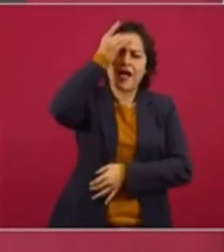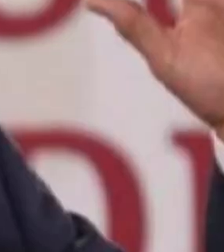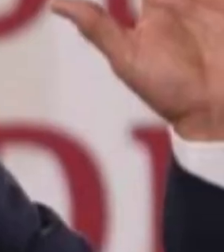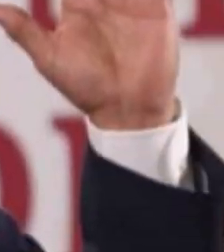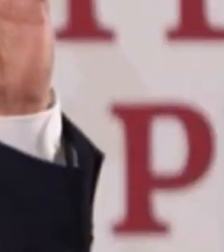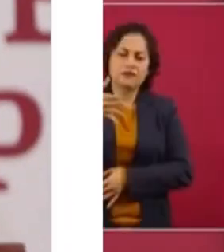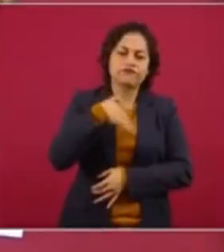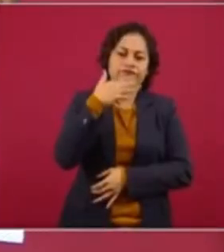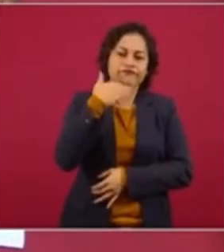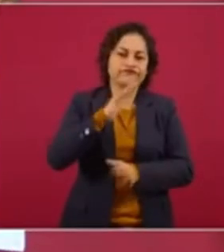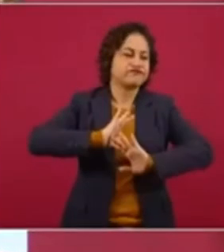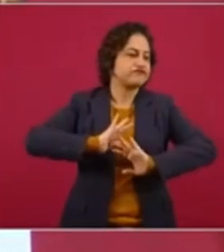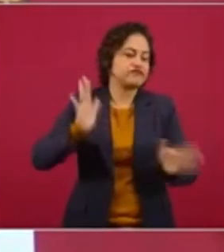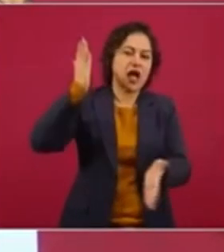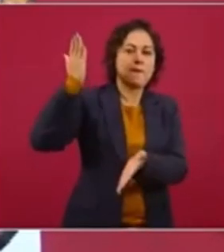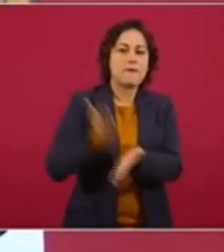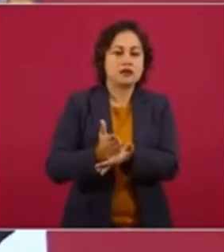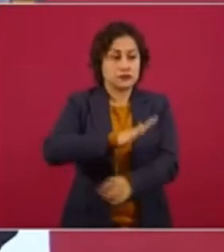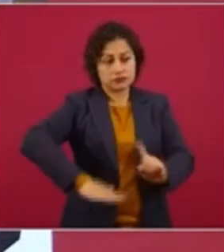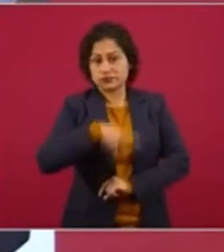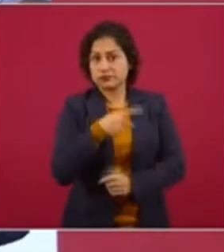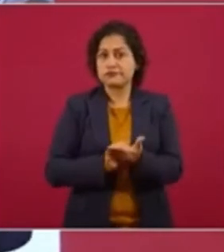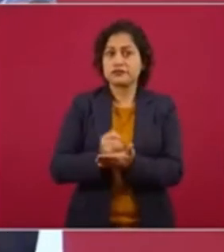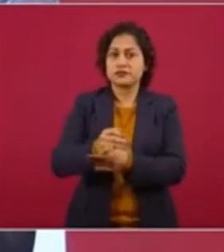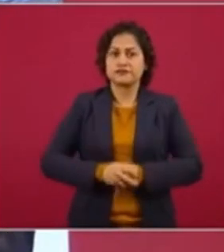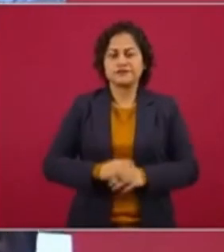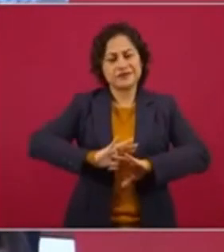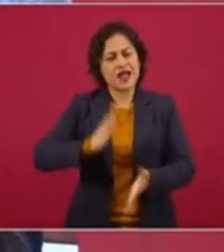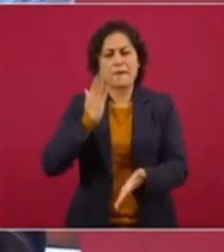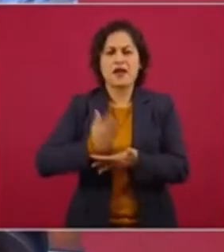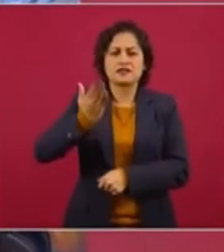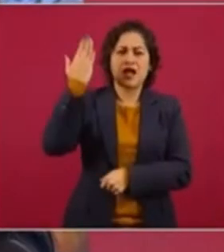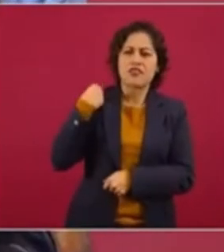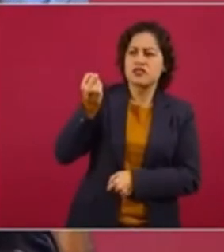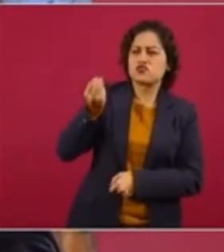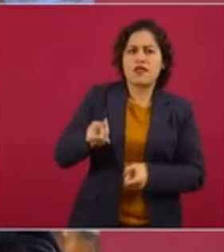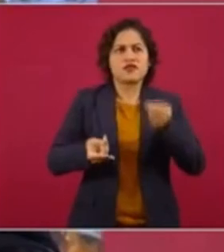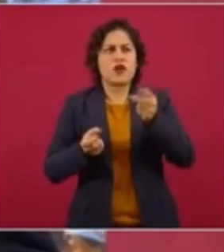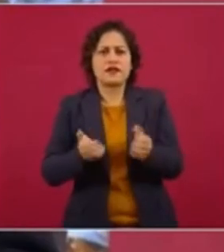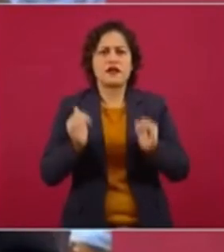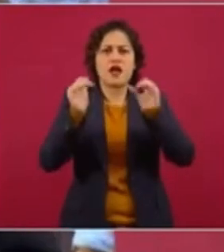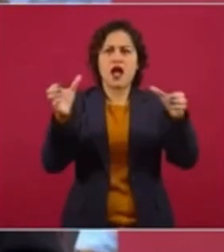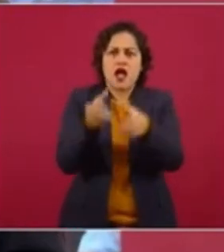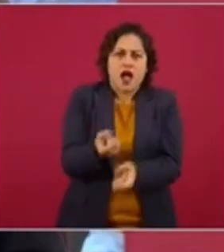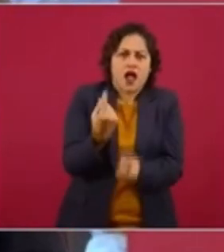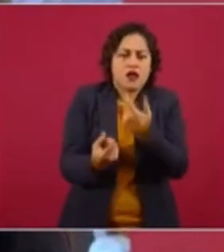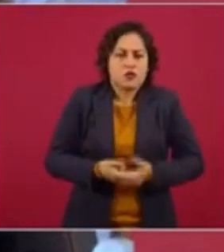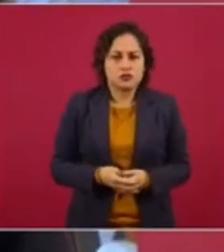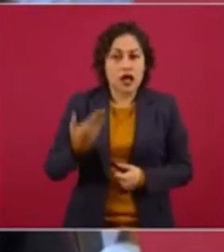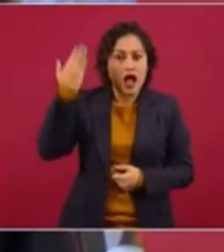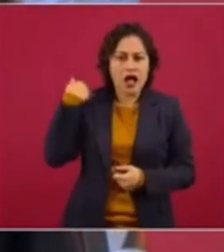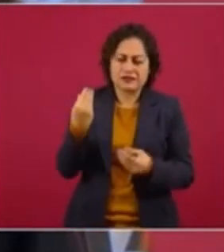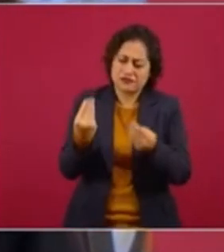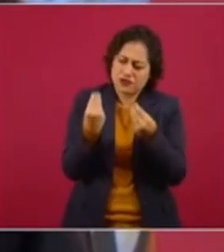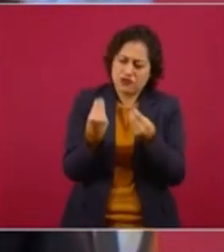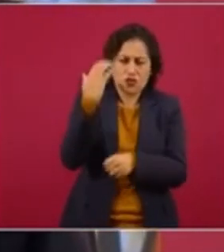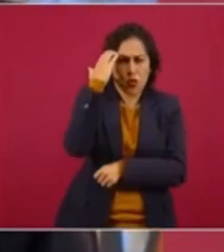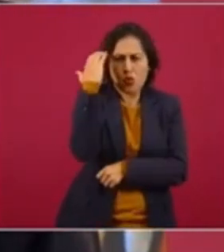la corrupción han dicho basta de corrupción de privilegios de todas las atrocidades que se cometieron